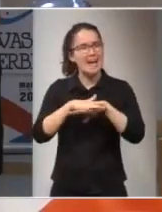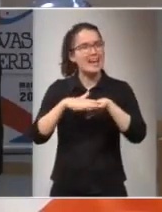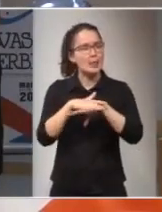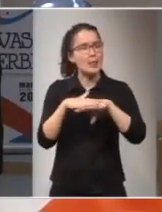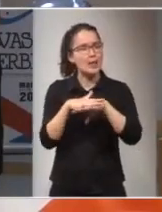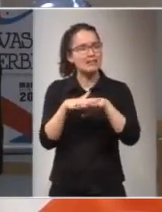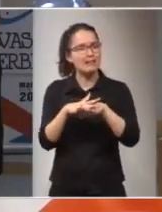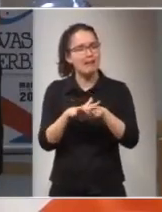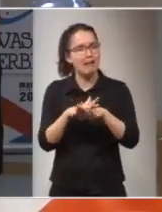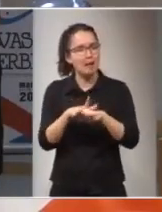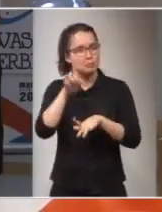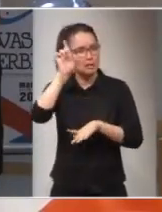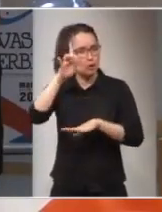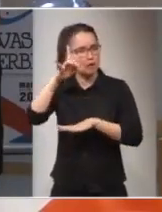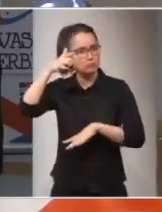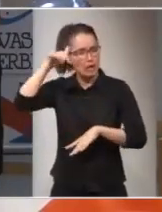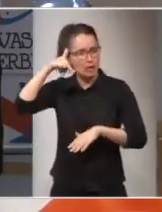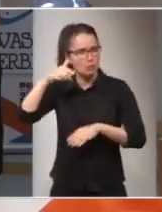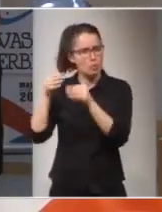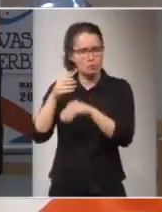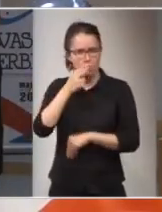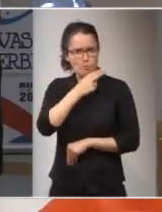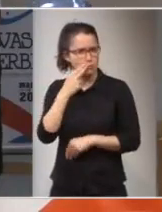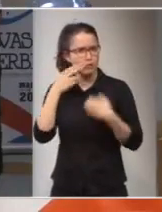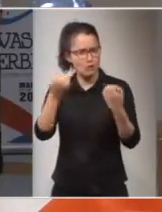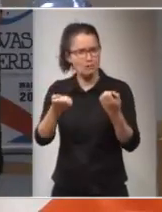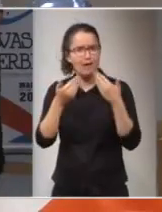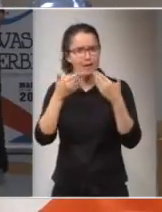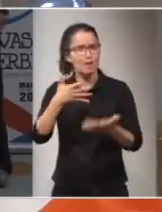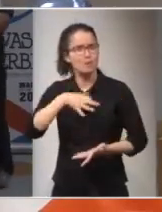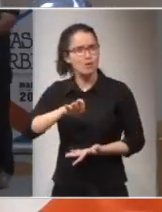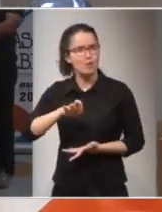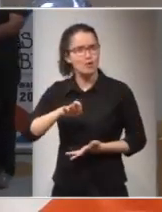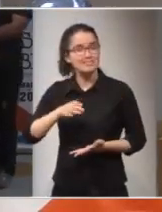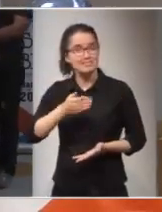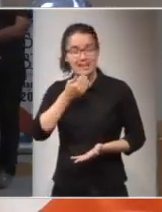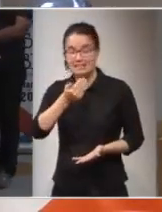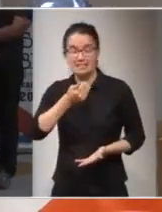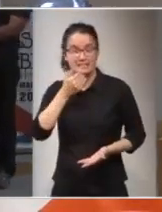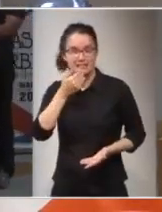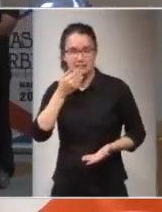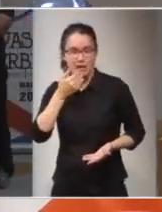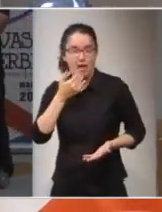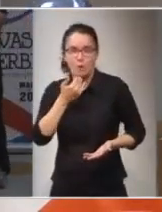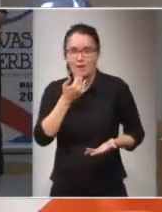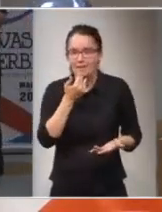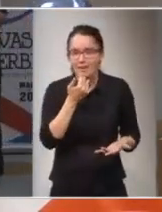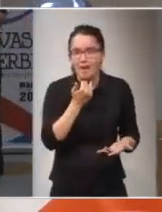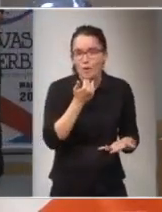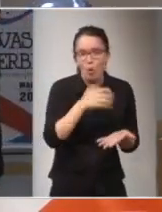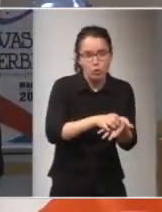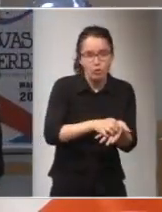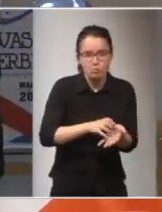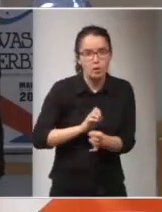académicos muy comprometidos a través de la cual podemos casi que aclarar cualquier absolutamente cualquier